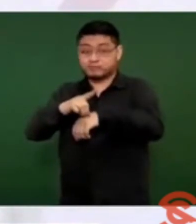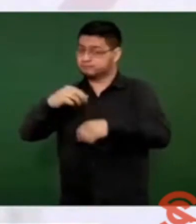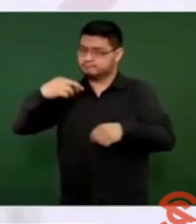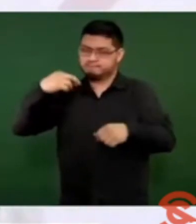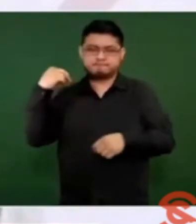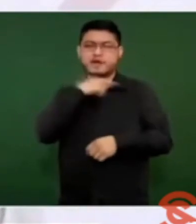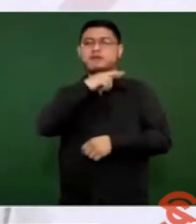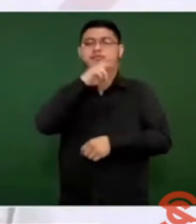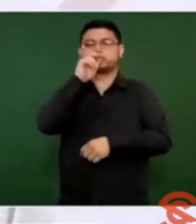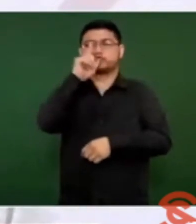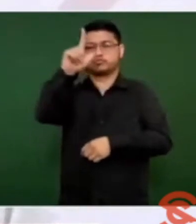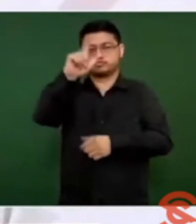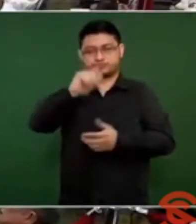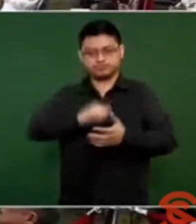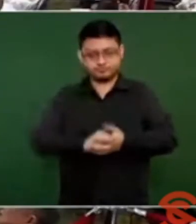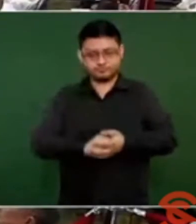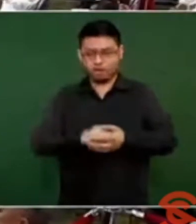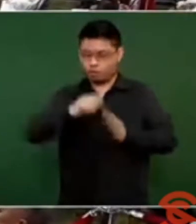servicio.